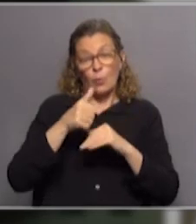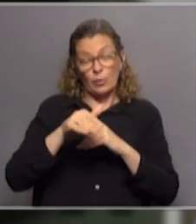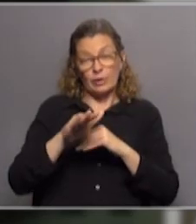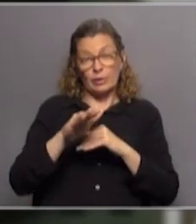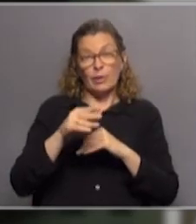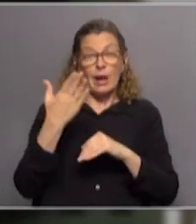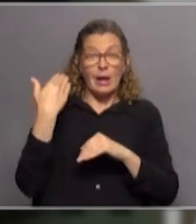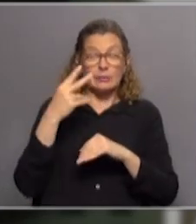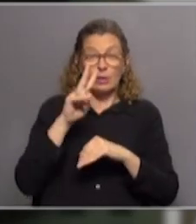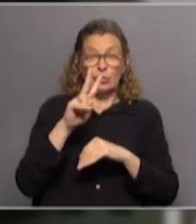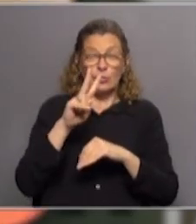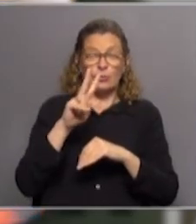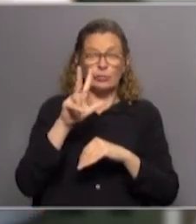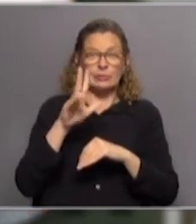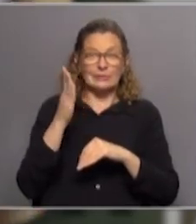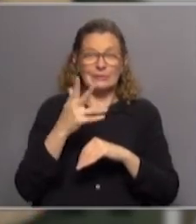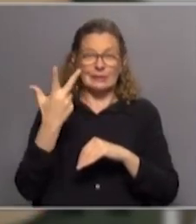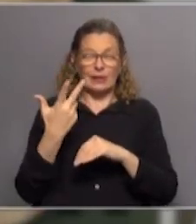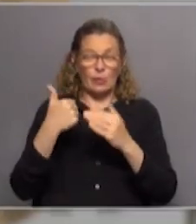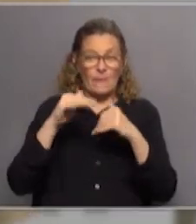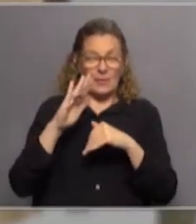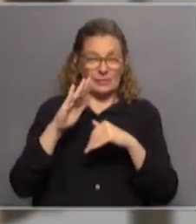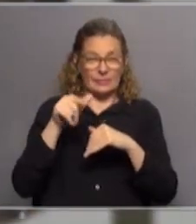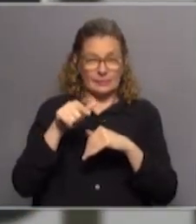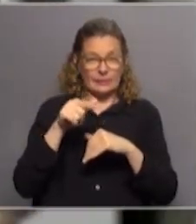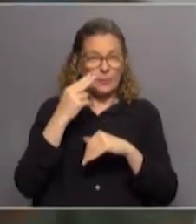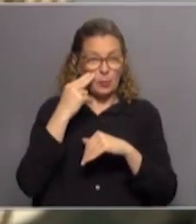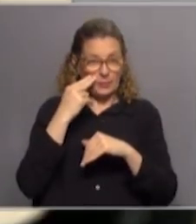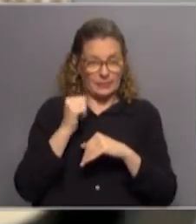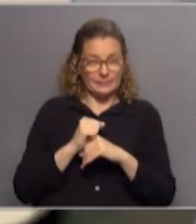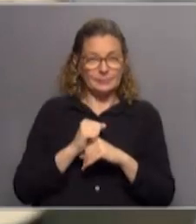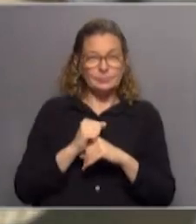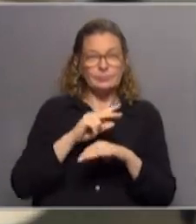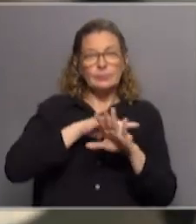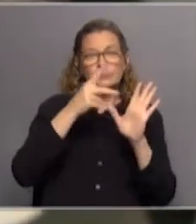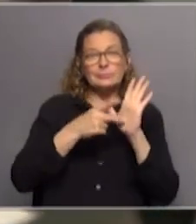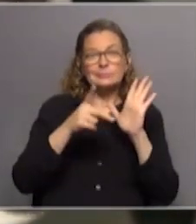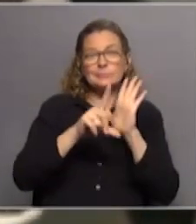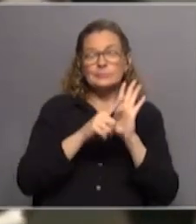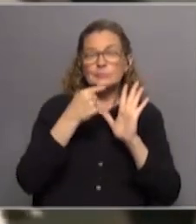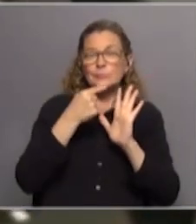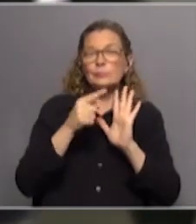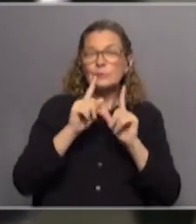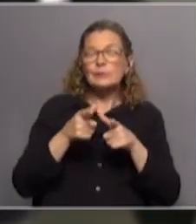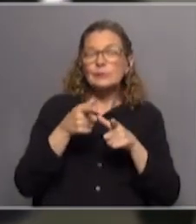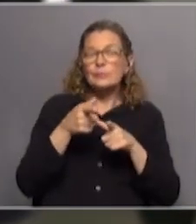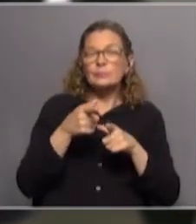desde los hechos más de dos tercios de la pena máxima establecida para esos delitos. El proyecto de ley también contempla una excepción para las personas que